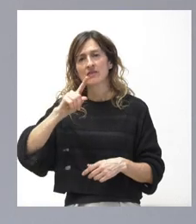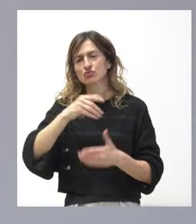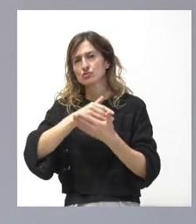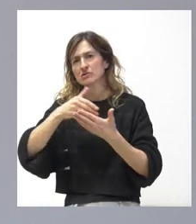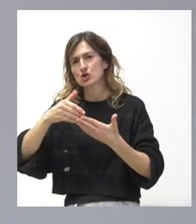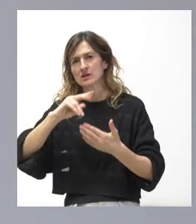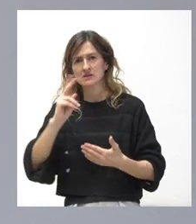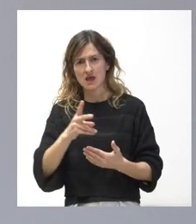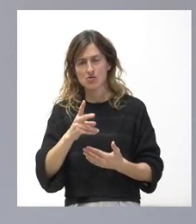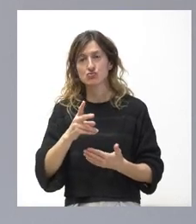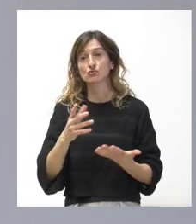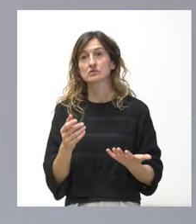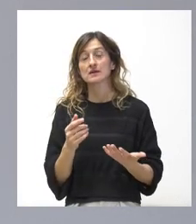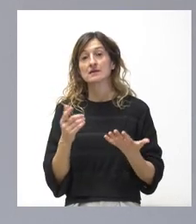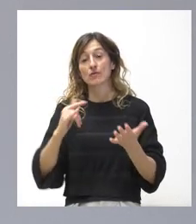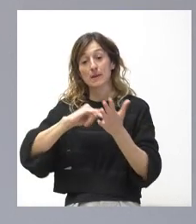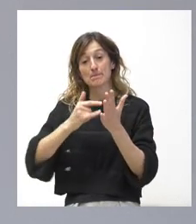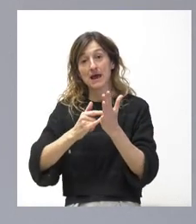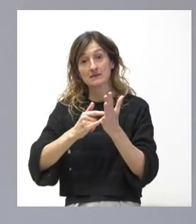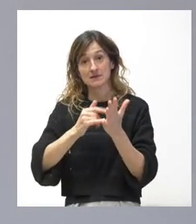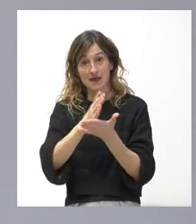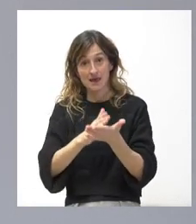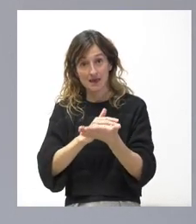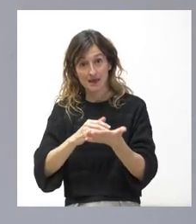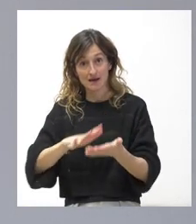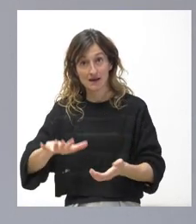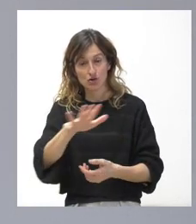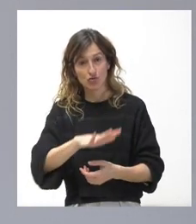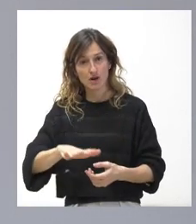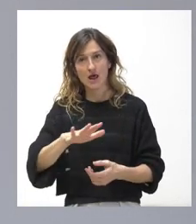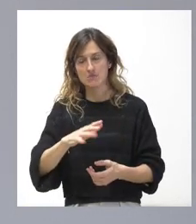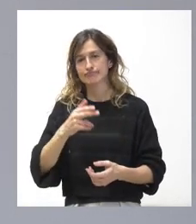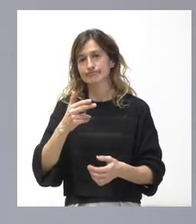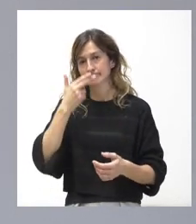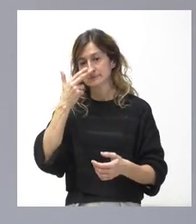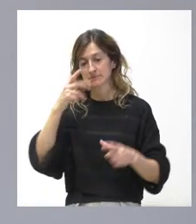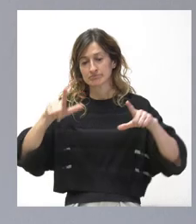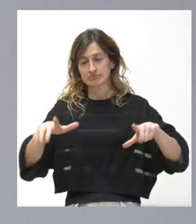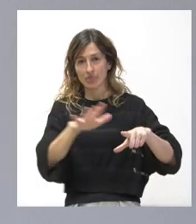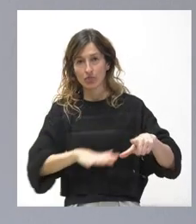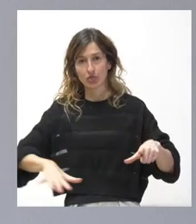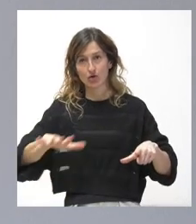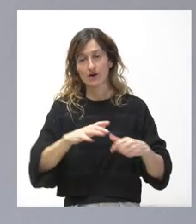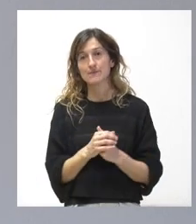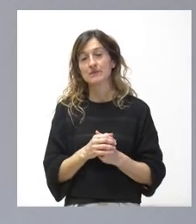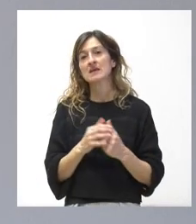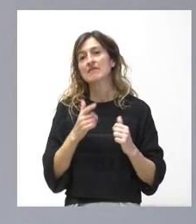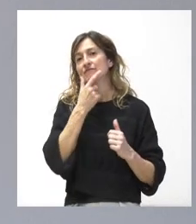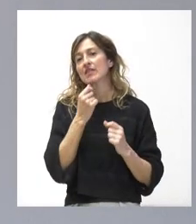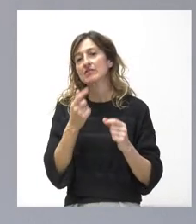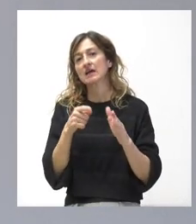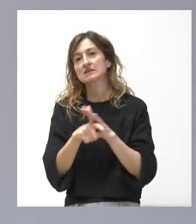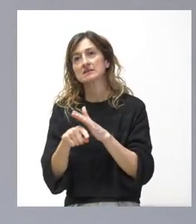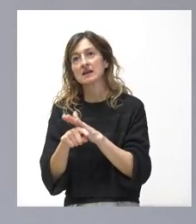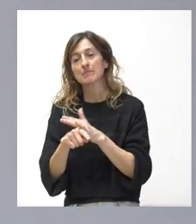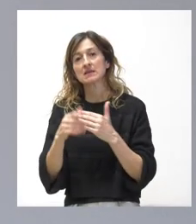y que, por tanto, a través de este plan regional se pone de manifiesto el interés autonómico por una planta así y se facilitan los trámites a vida cuenta que en un